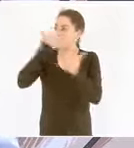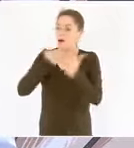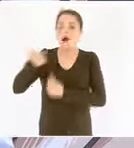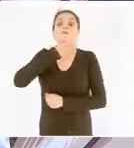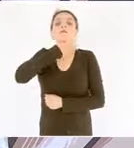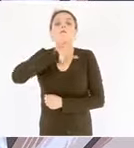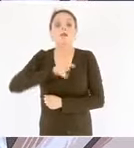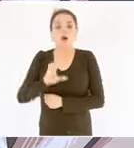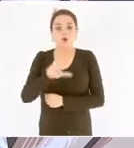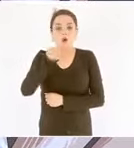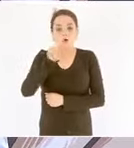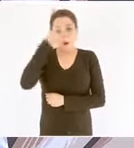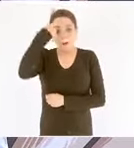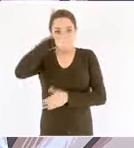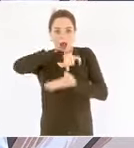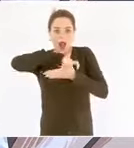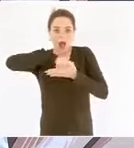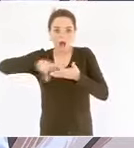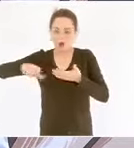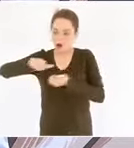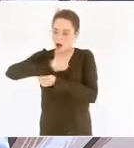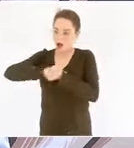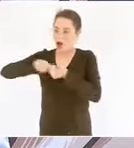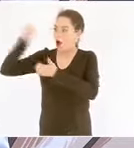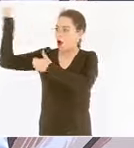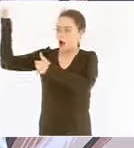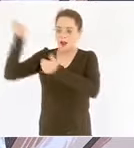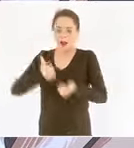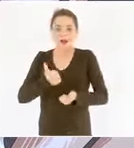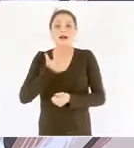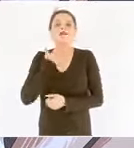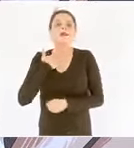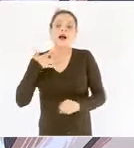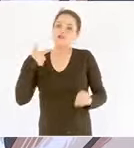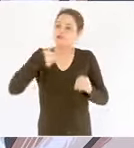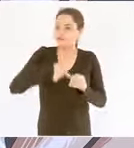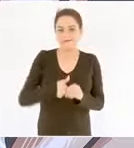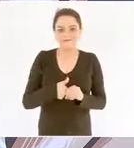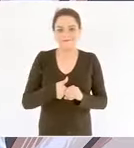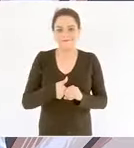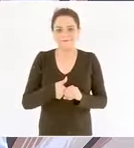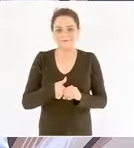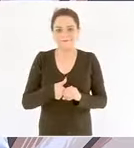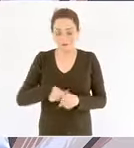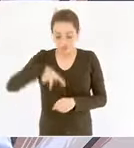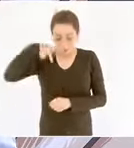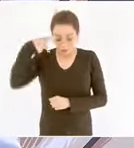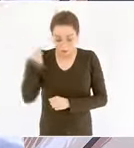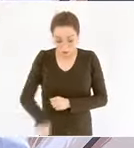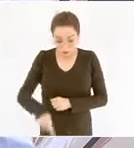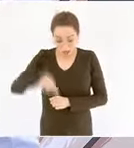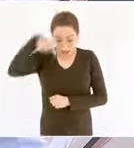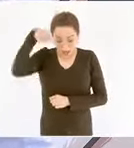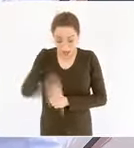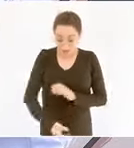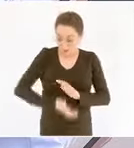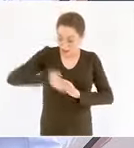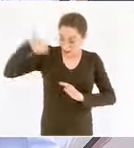gasolinas es decir toda la materia prima será procesada